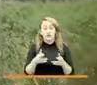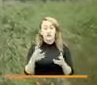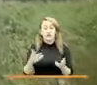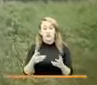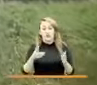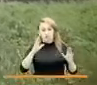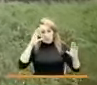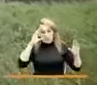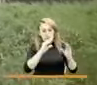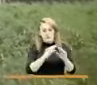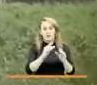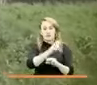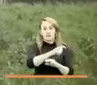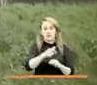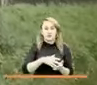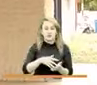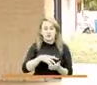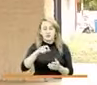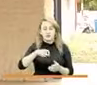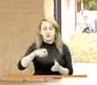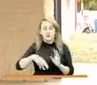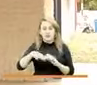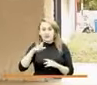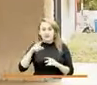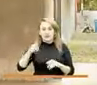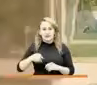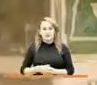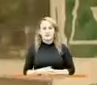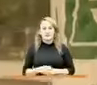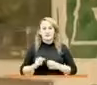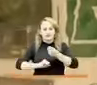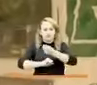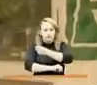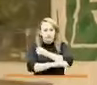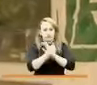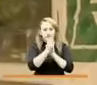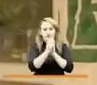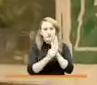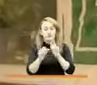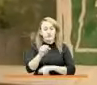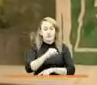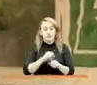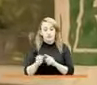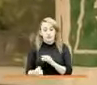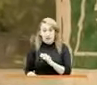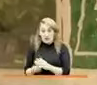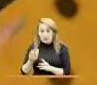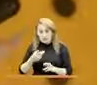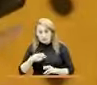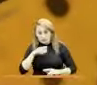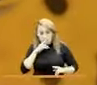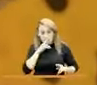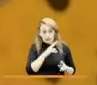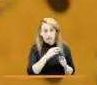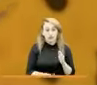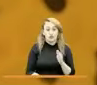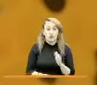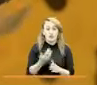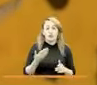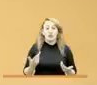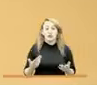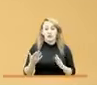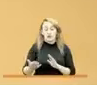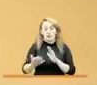de la población más necesitada. Fortalecimos los programas sociales y creamos nuevas formas de responder al reto al que nos enfrentó la